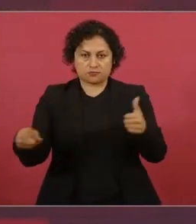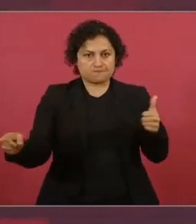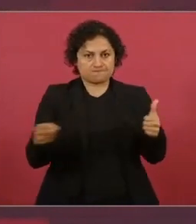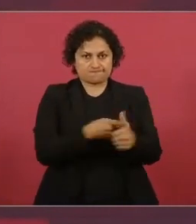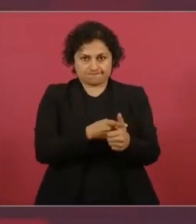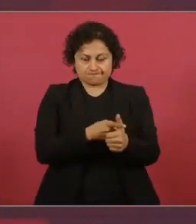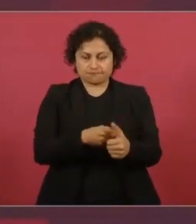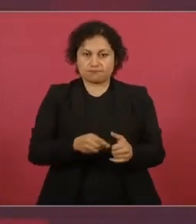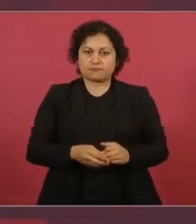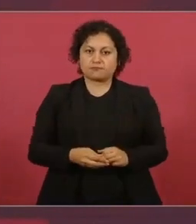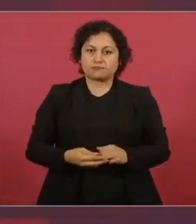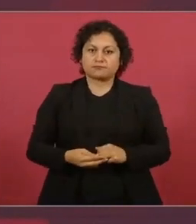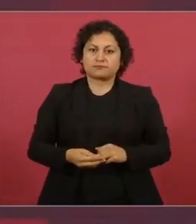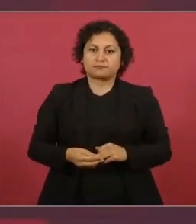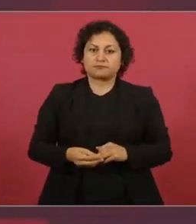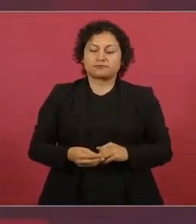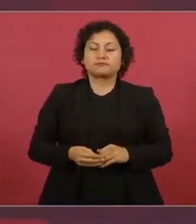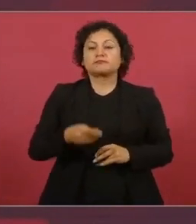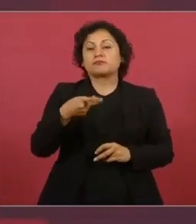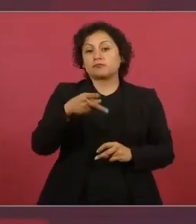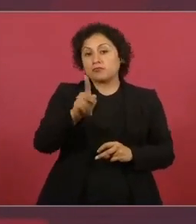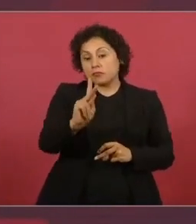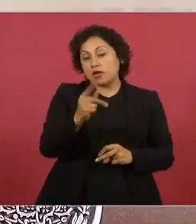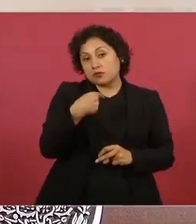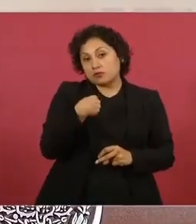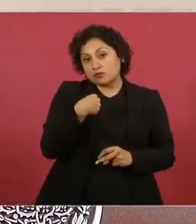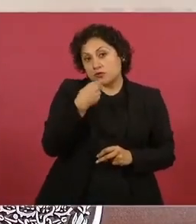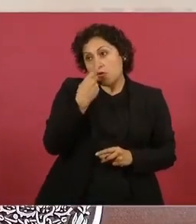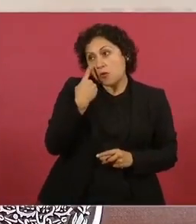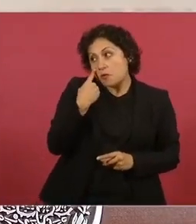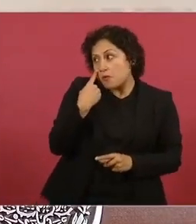Pero que celebraba que estaban ahí.